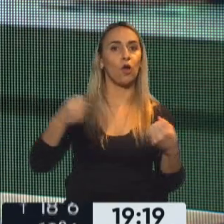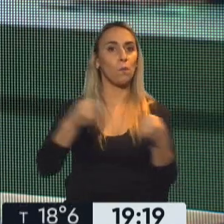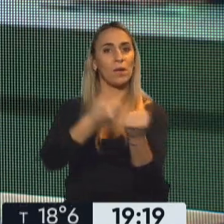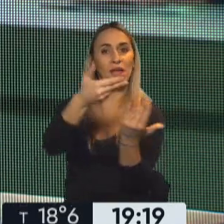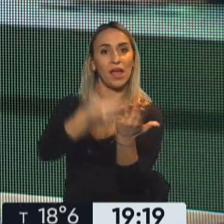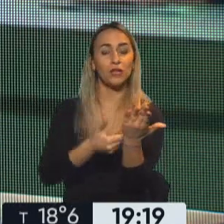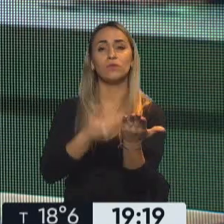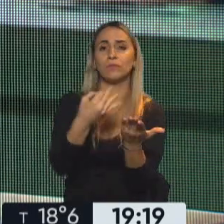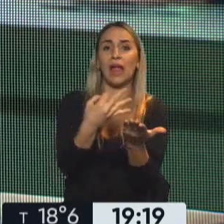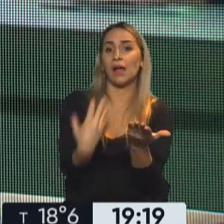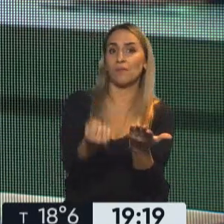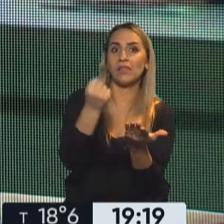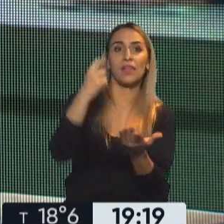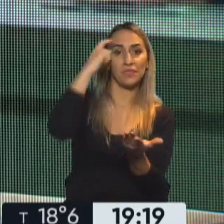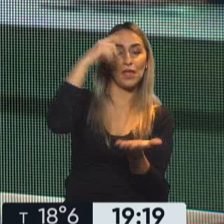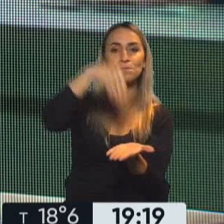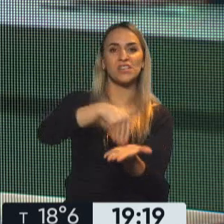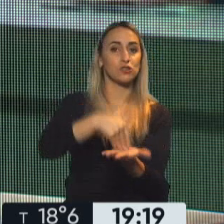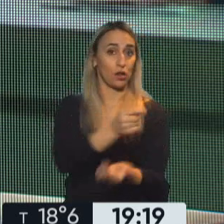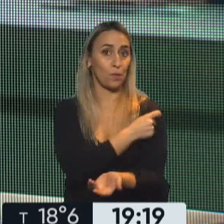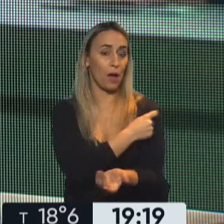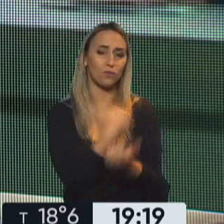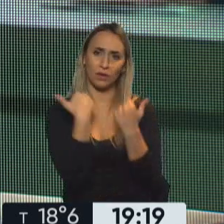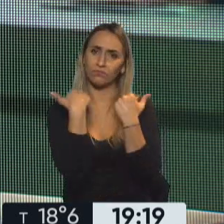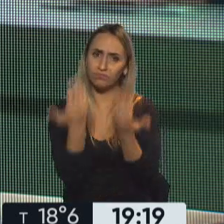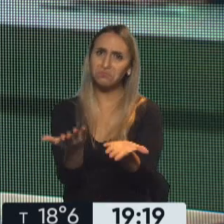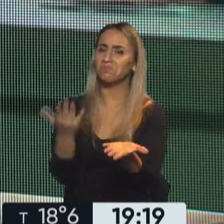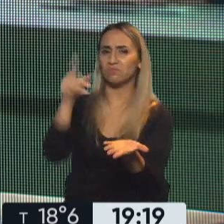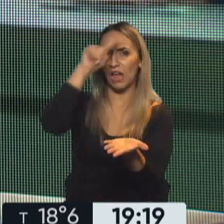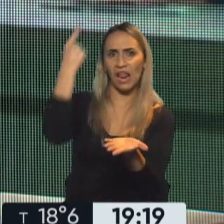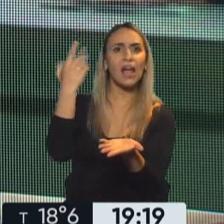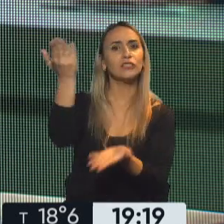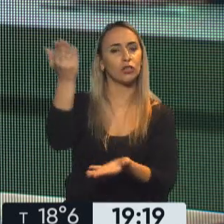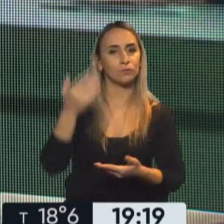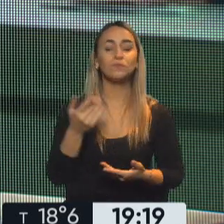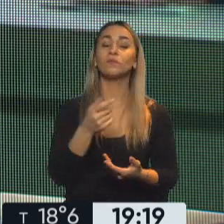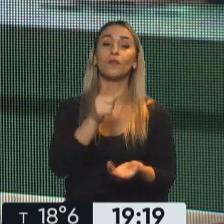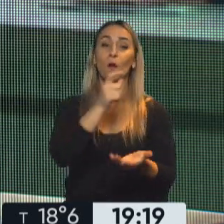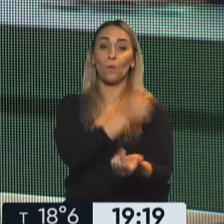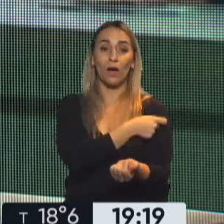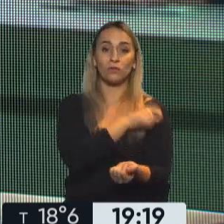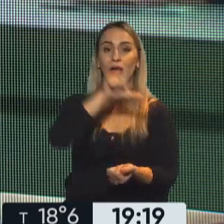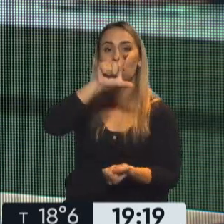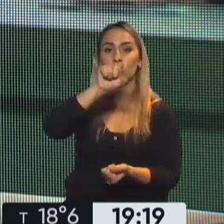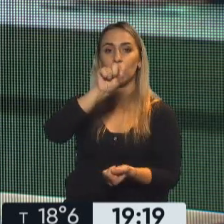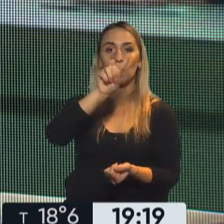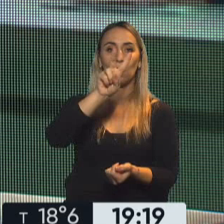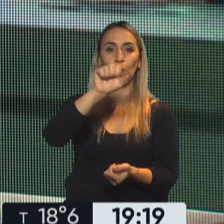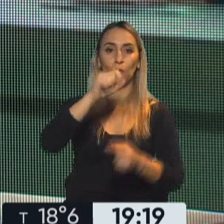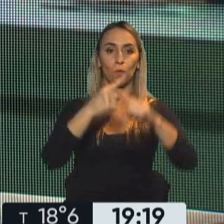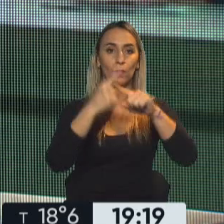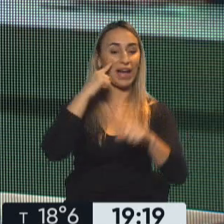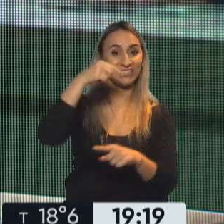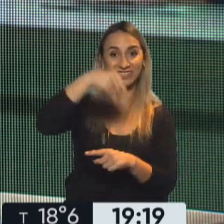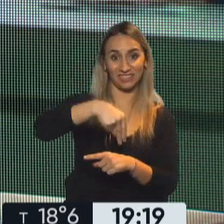vacunas, vacunas que van a poner a disposición de la nación. Se trata de la vacuna Covaxin del laboratorio indio